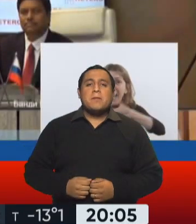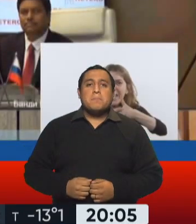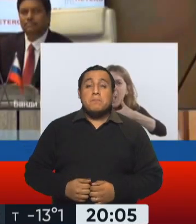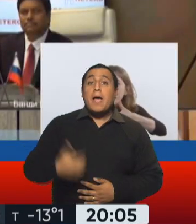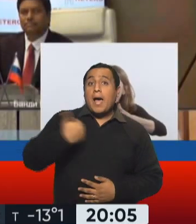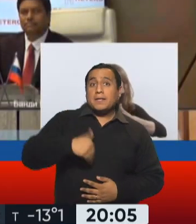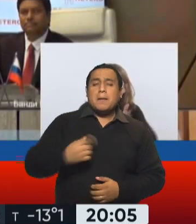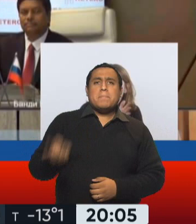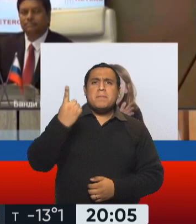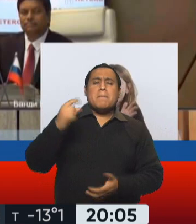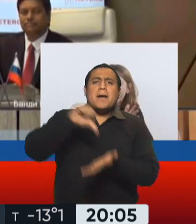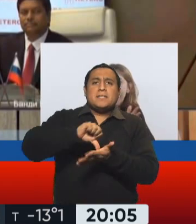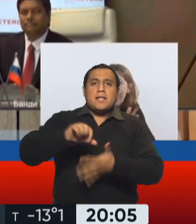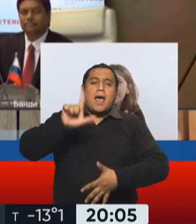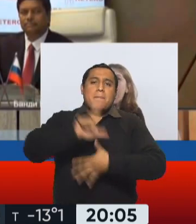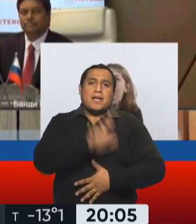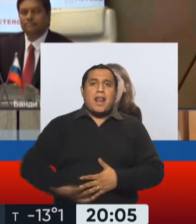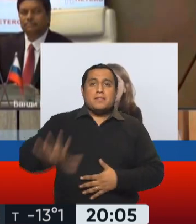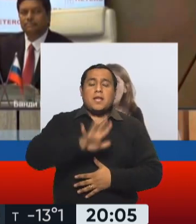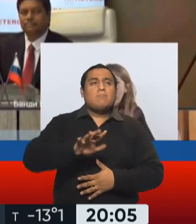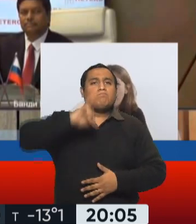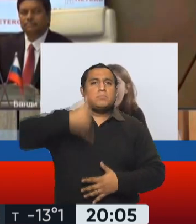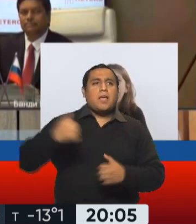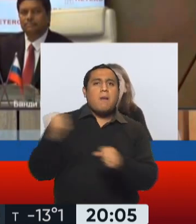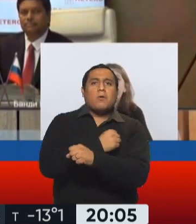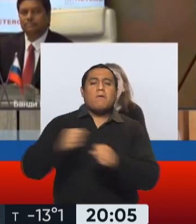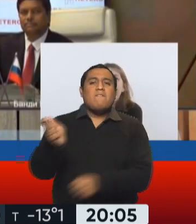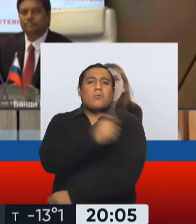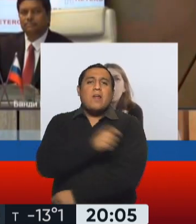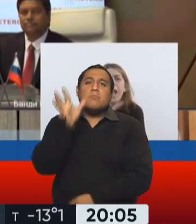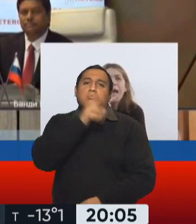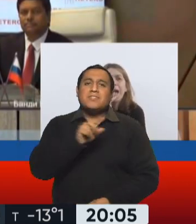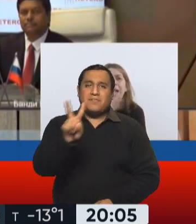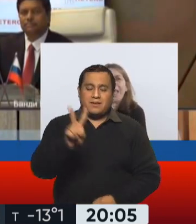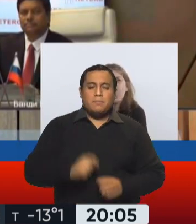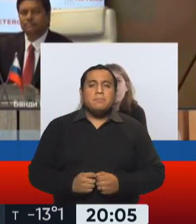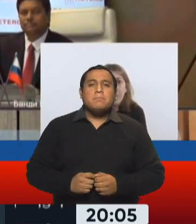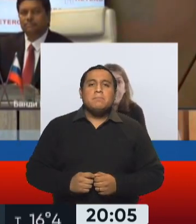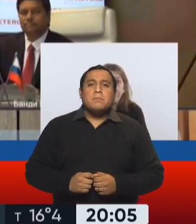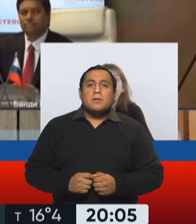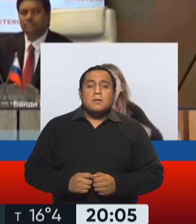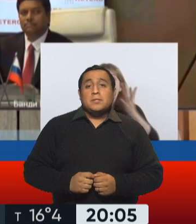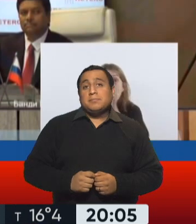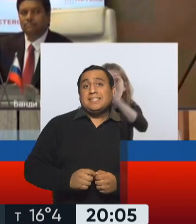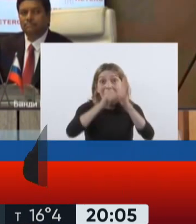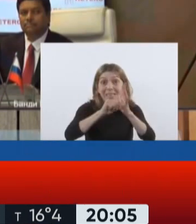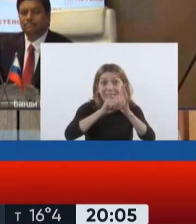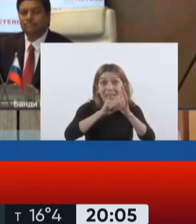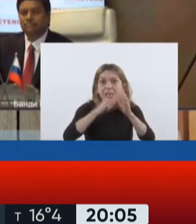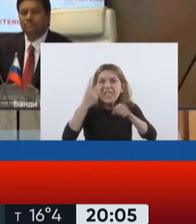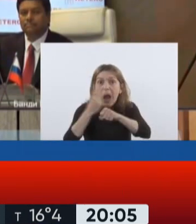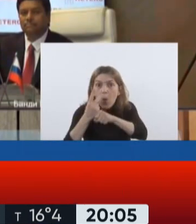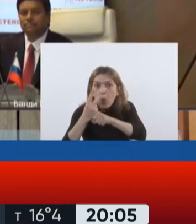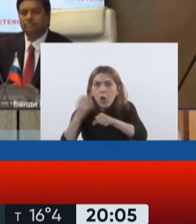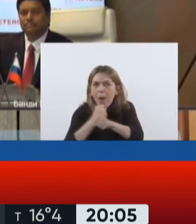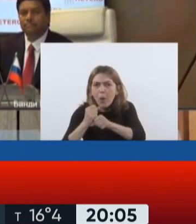primer país en América Latina en aprobar la vacuna Sputnik B y el segundo en el mundo. Y la